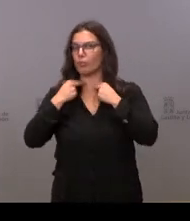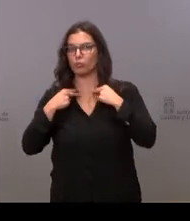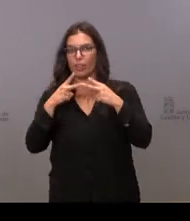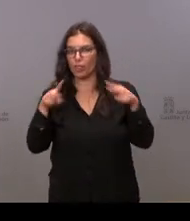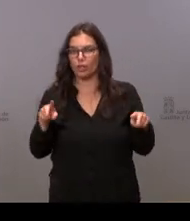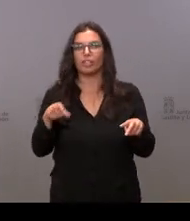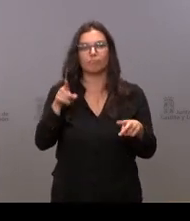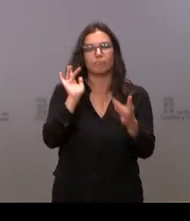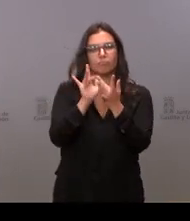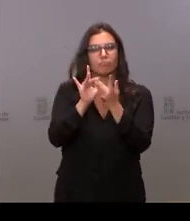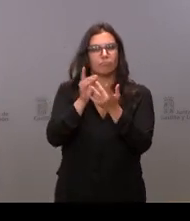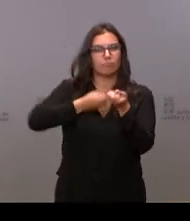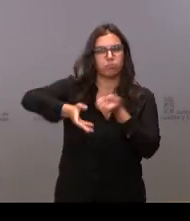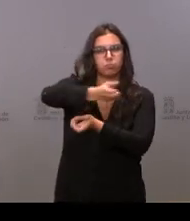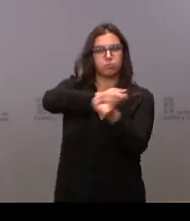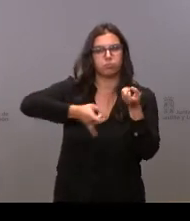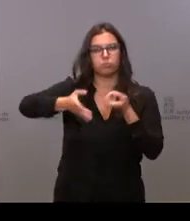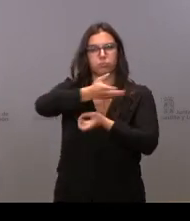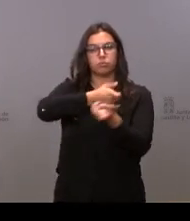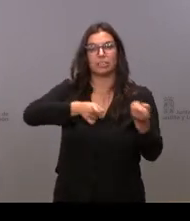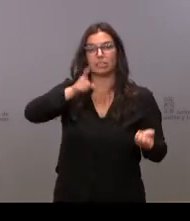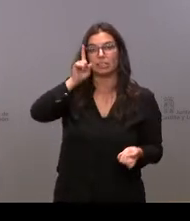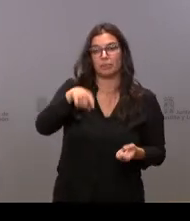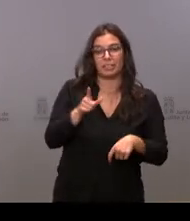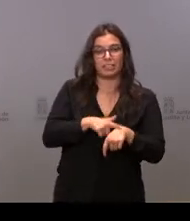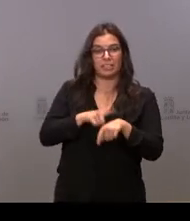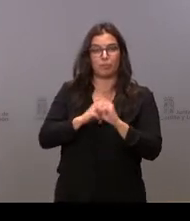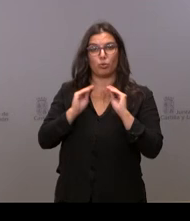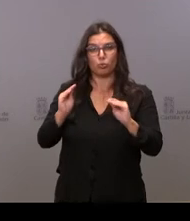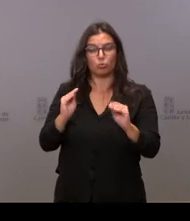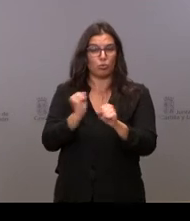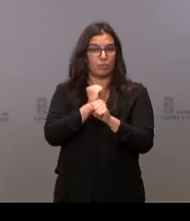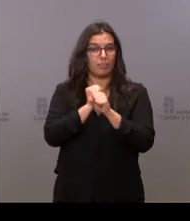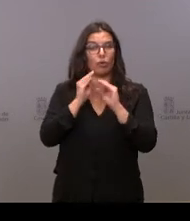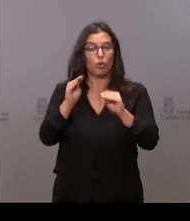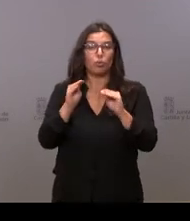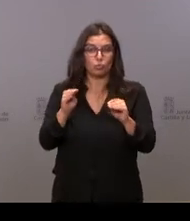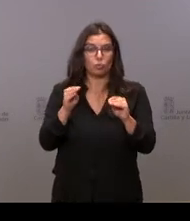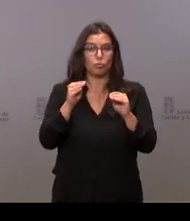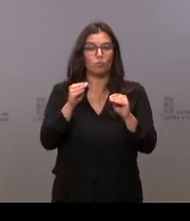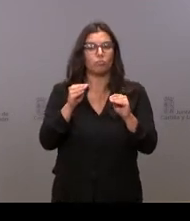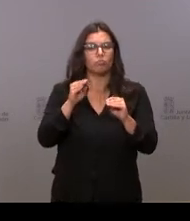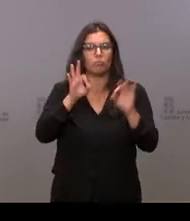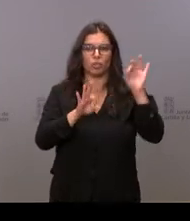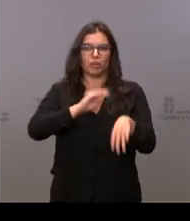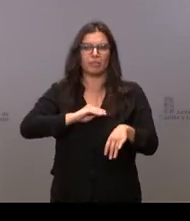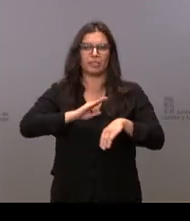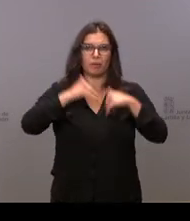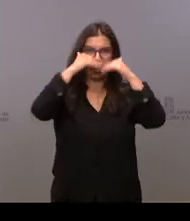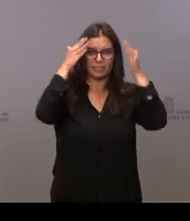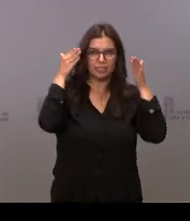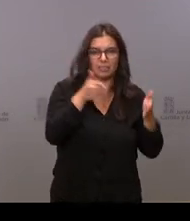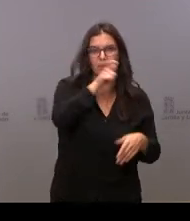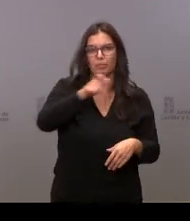provinciales y que dedican un tercio de su tiempo, de su actividad, a atender a las personas que